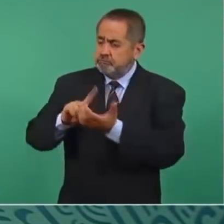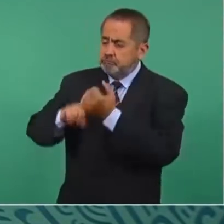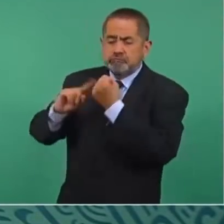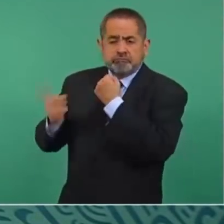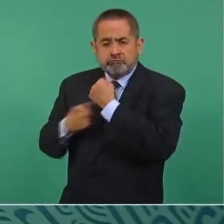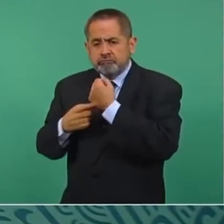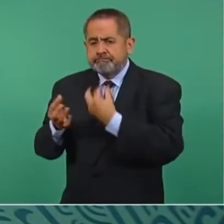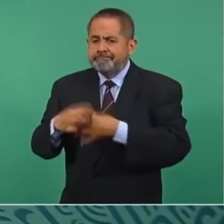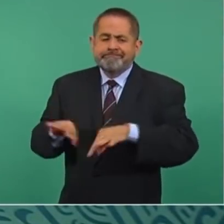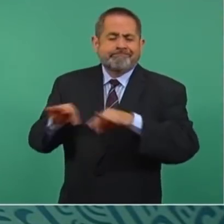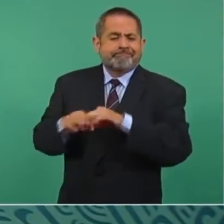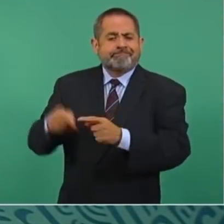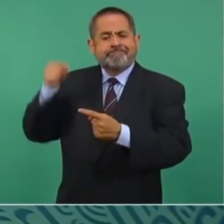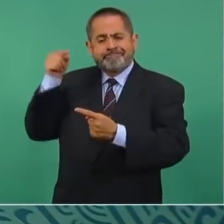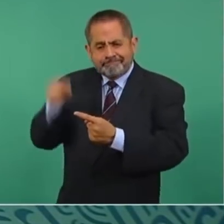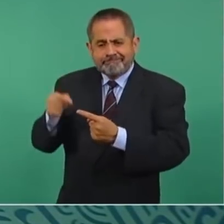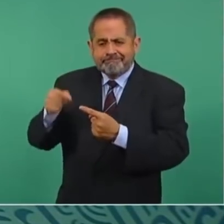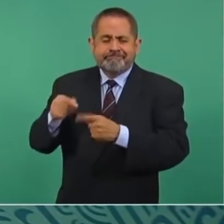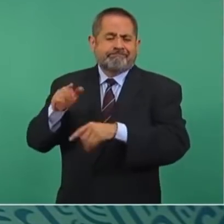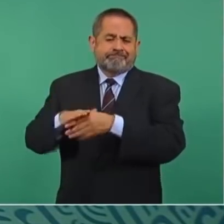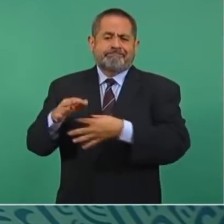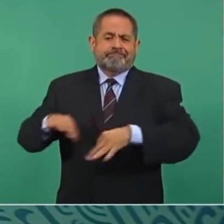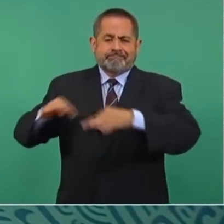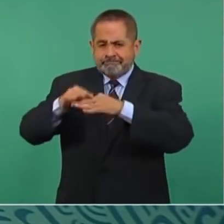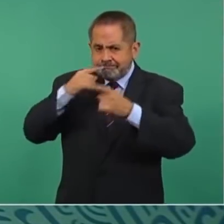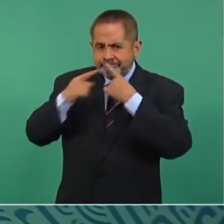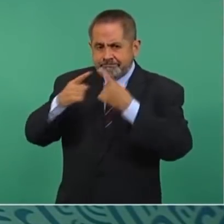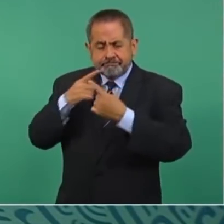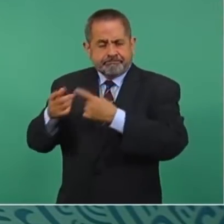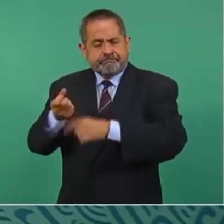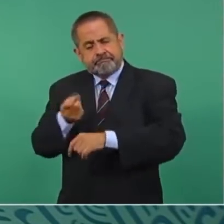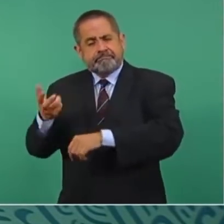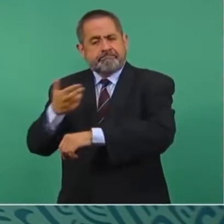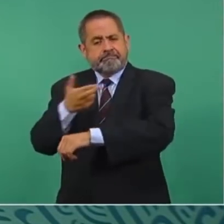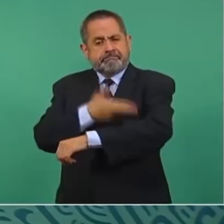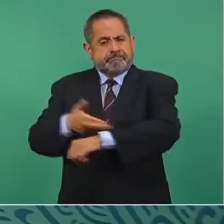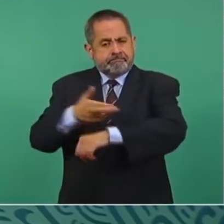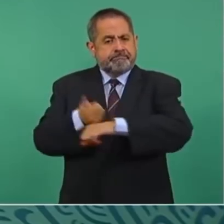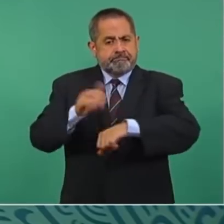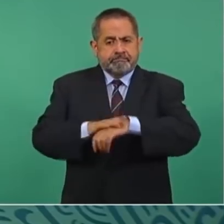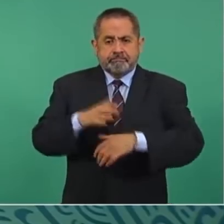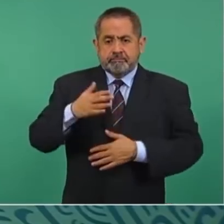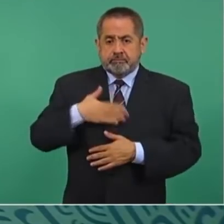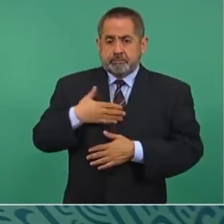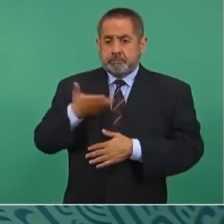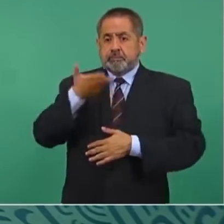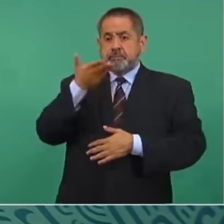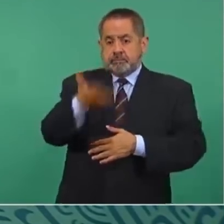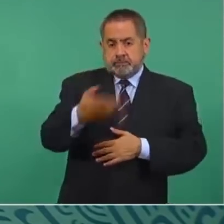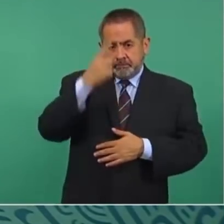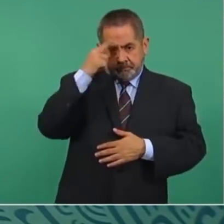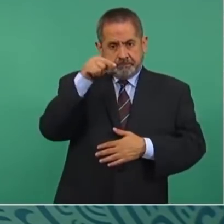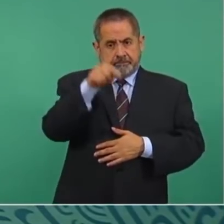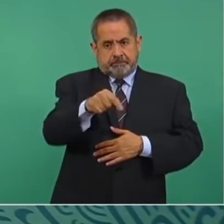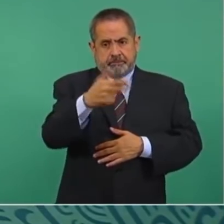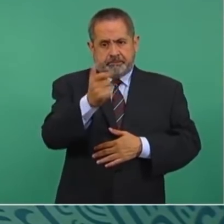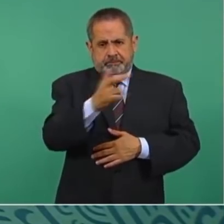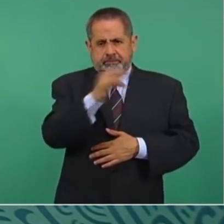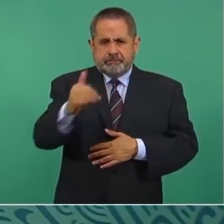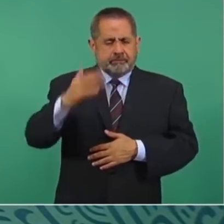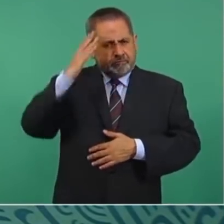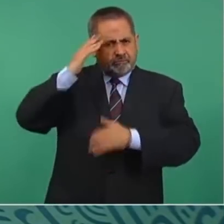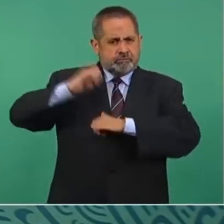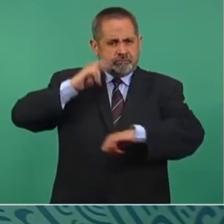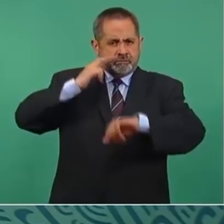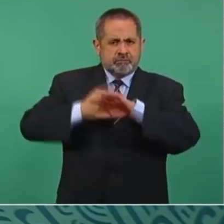es una de las principales prioridades de nuestra administración, por lo que le pedí que liderara un esfuerzo de todo mi gobierno